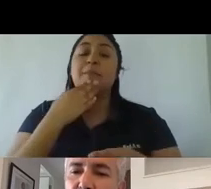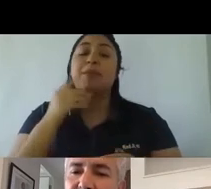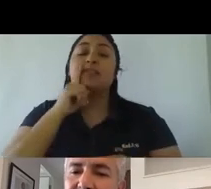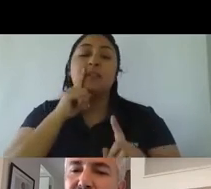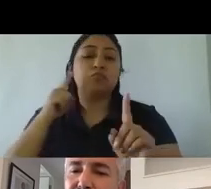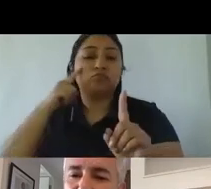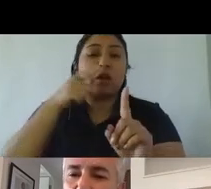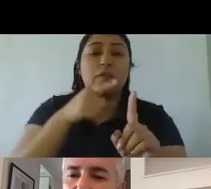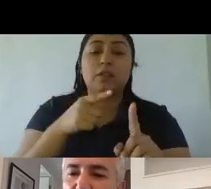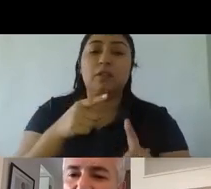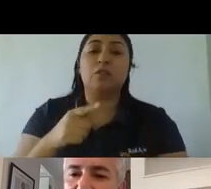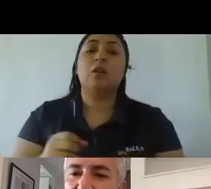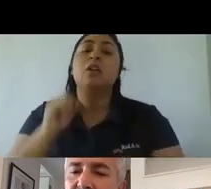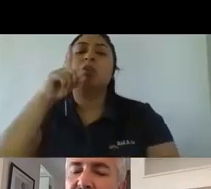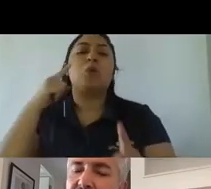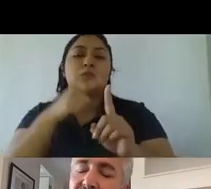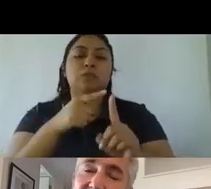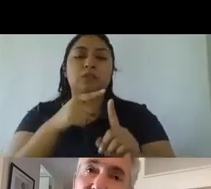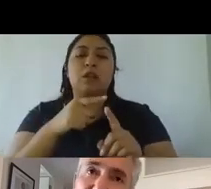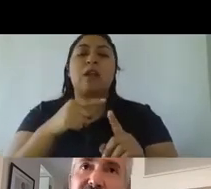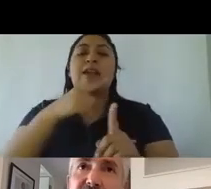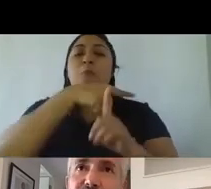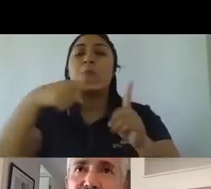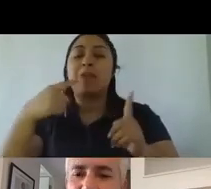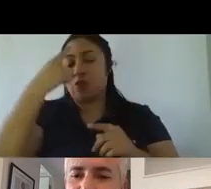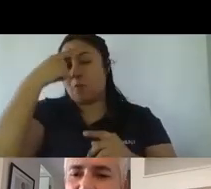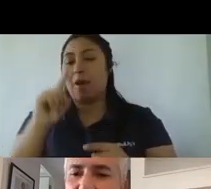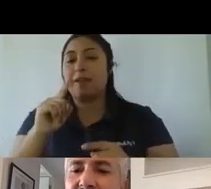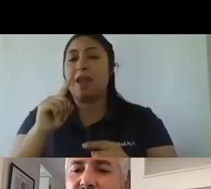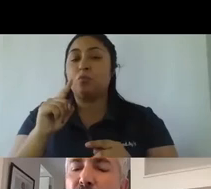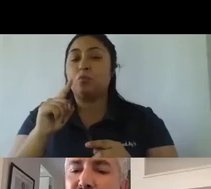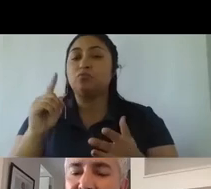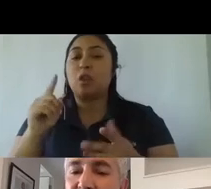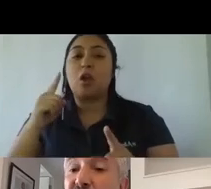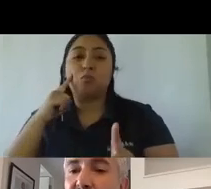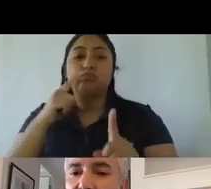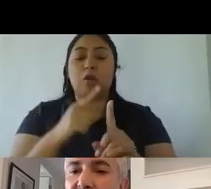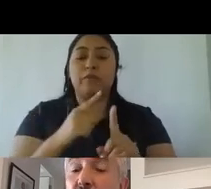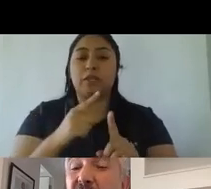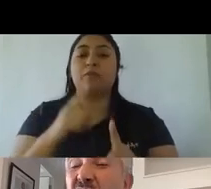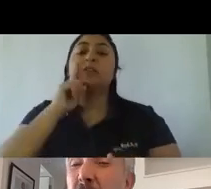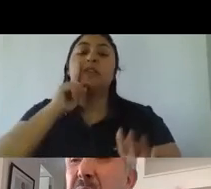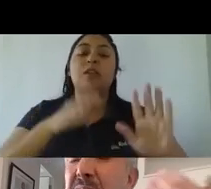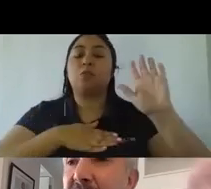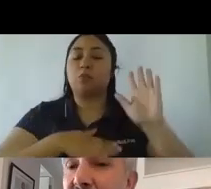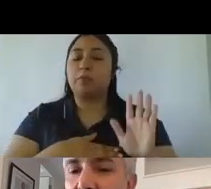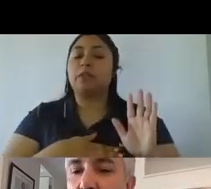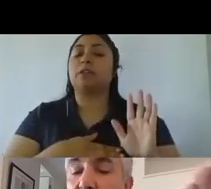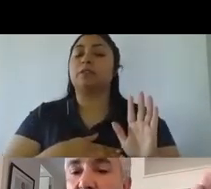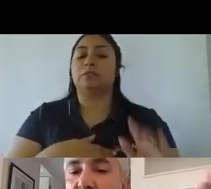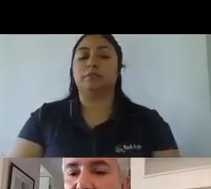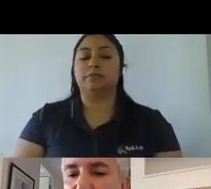propósito es el medio para un fin y obviamente hay que comprometerse con él porque nos va a permitir